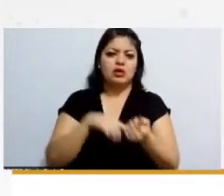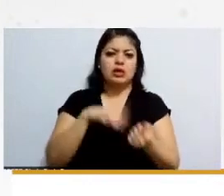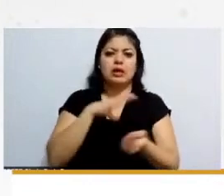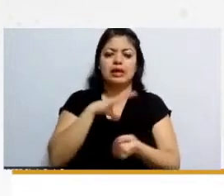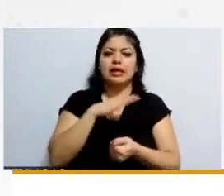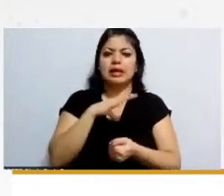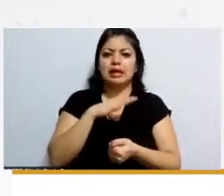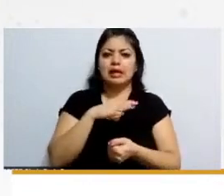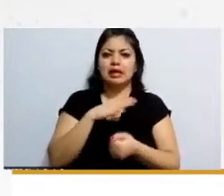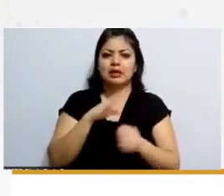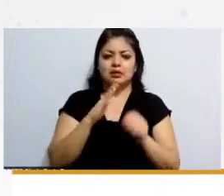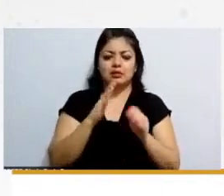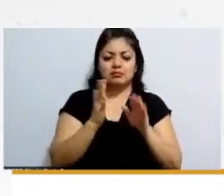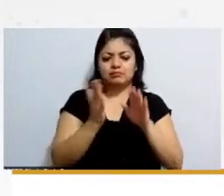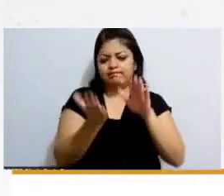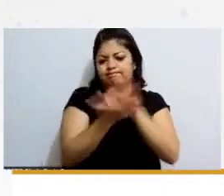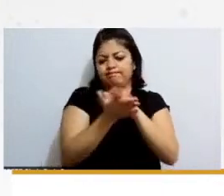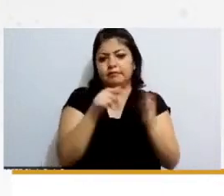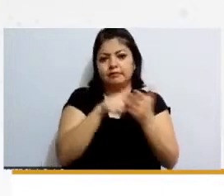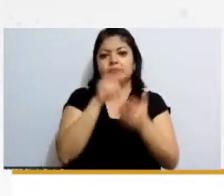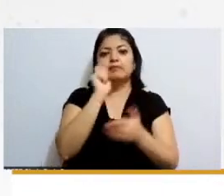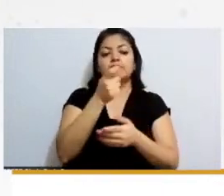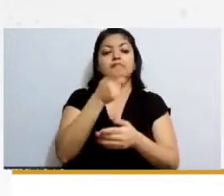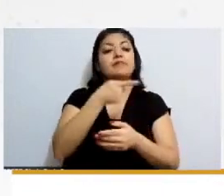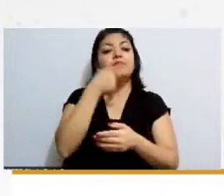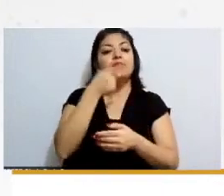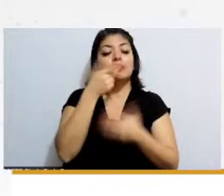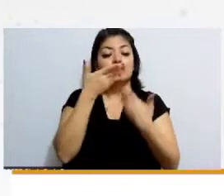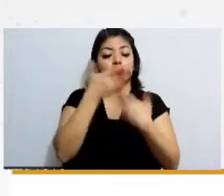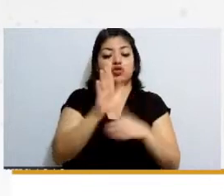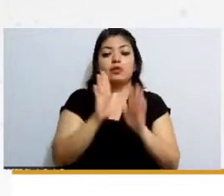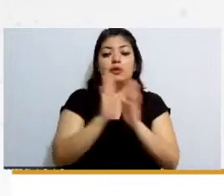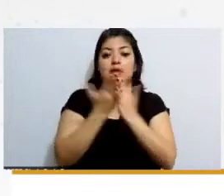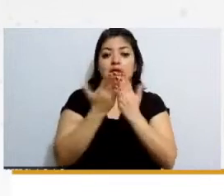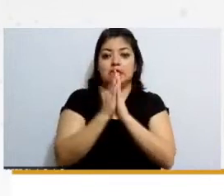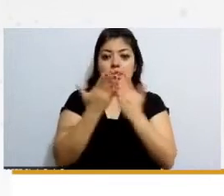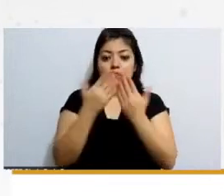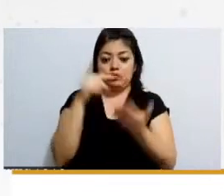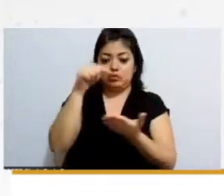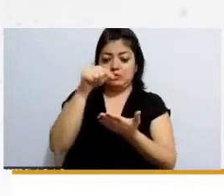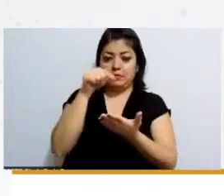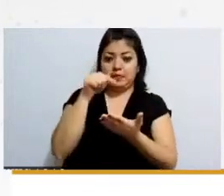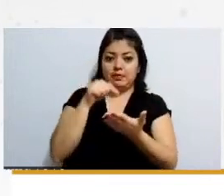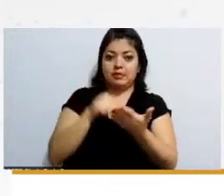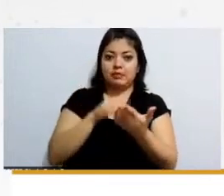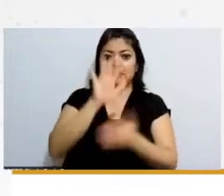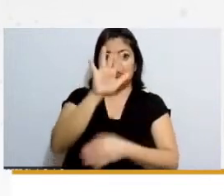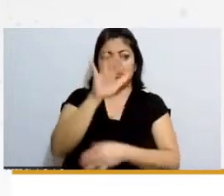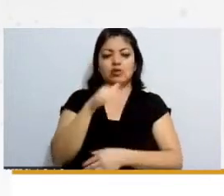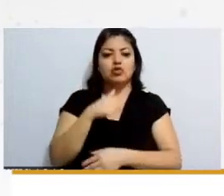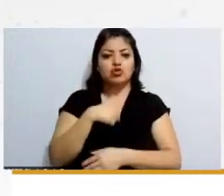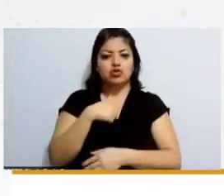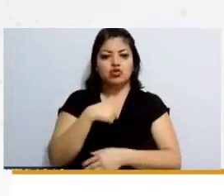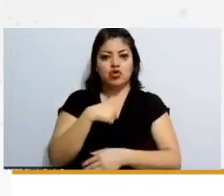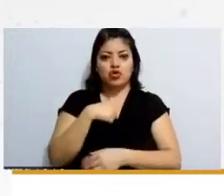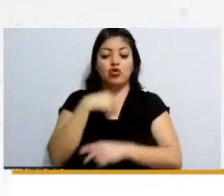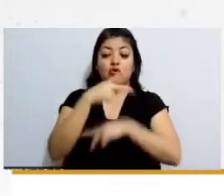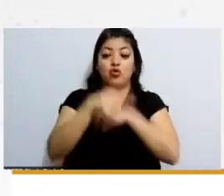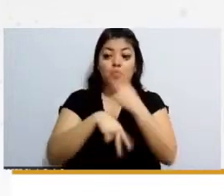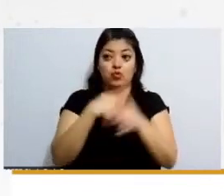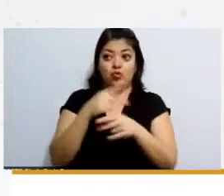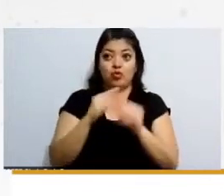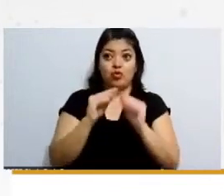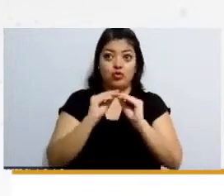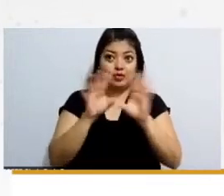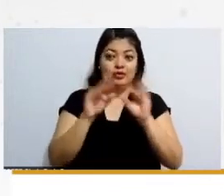cuerpo bibliográfico básico e importante entonces creo que voy a hacer la propaganda a los cuadernos en primer término lean